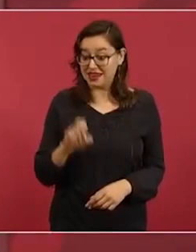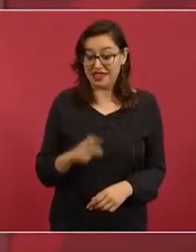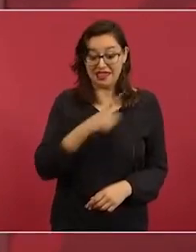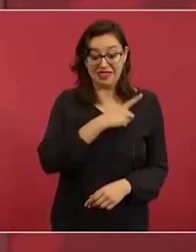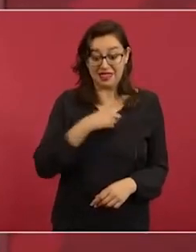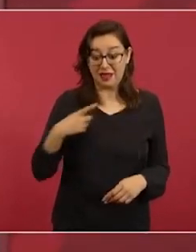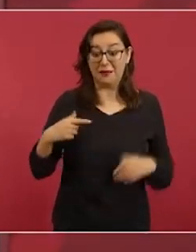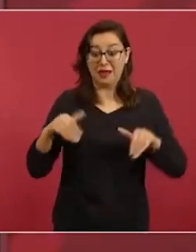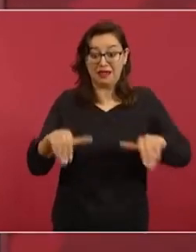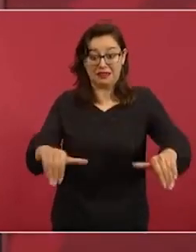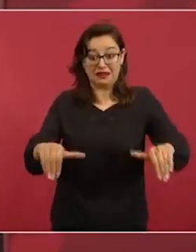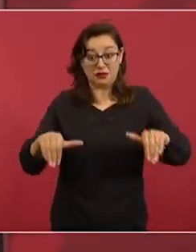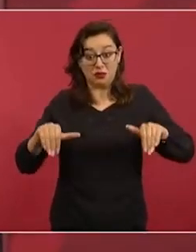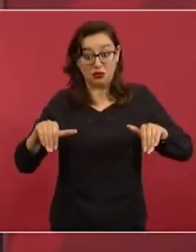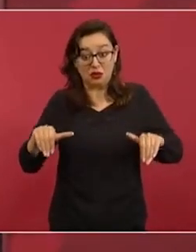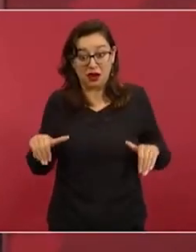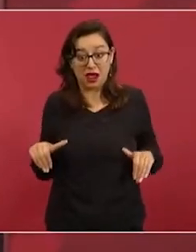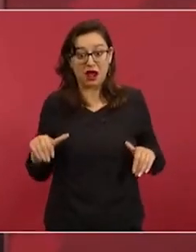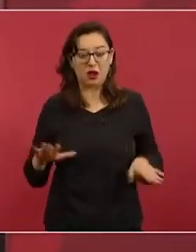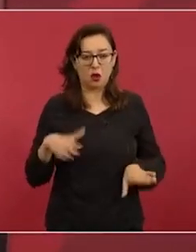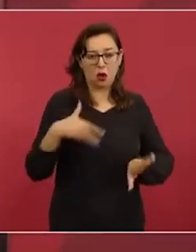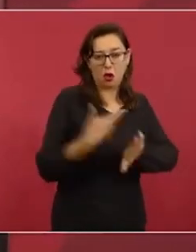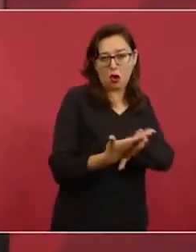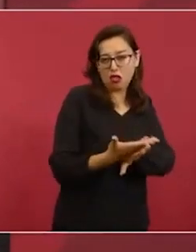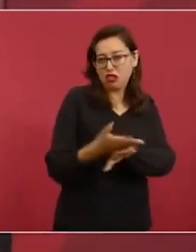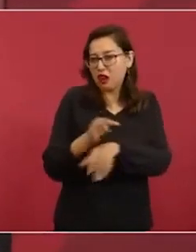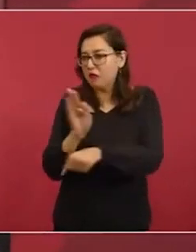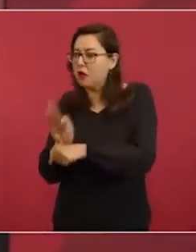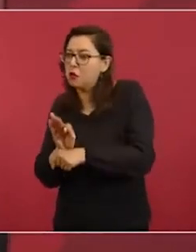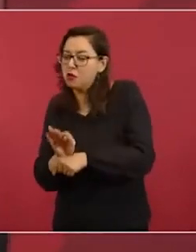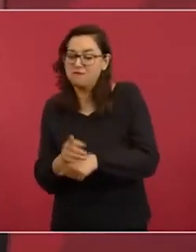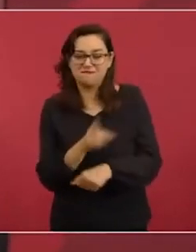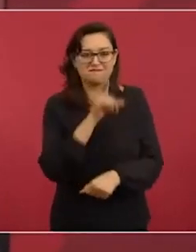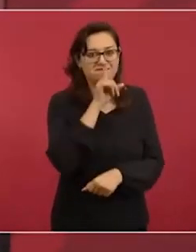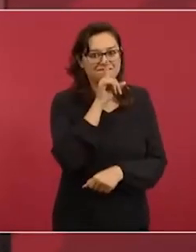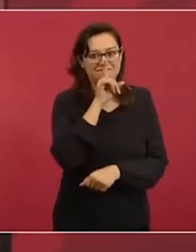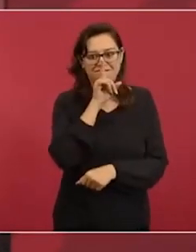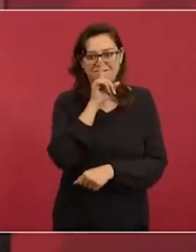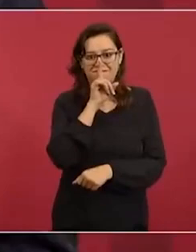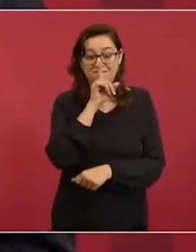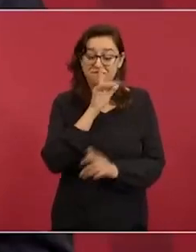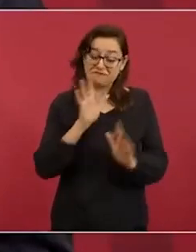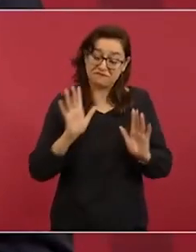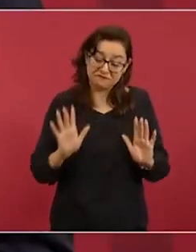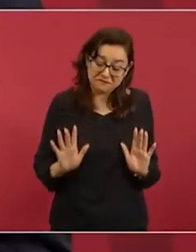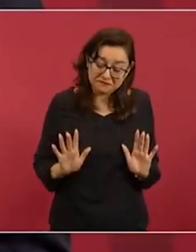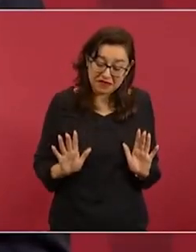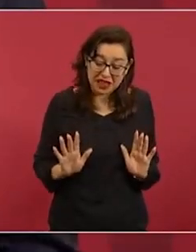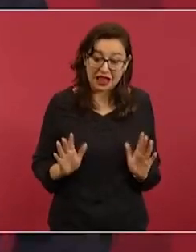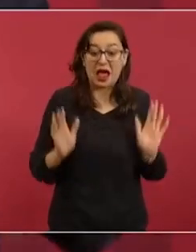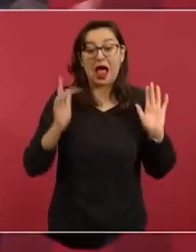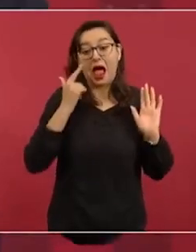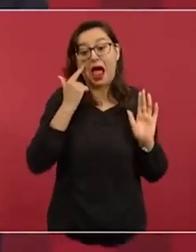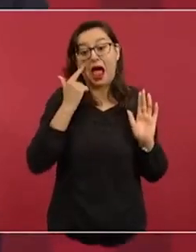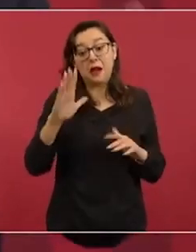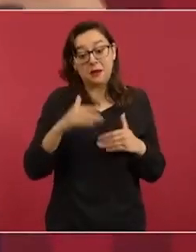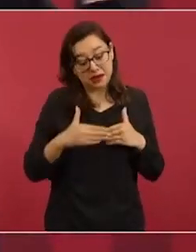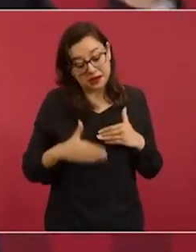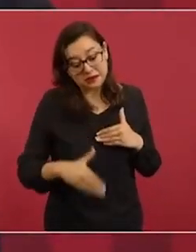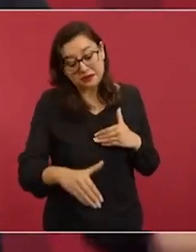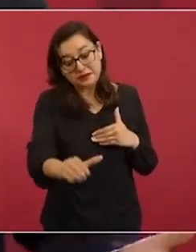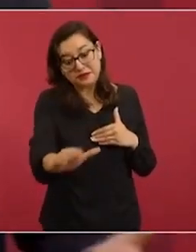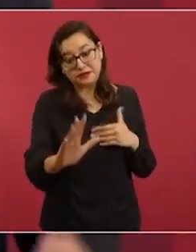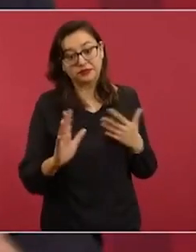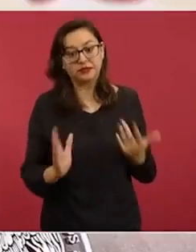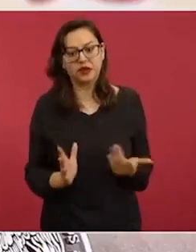Entonces, ojalá y en estos días que faltan se arregle. Yo soy partidario de